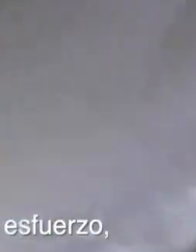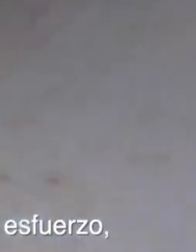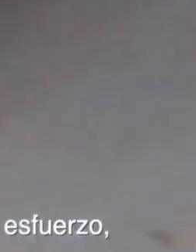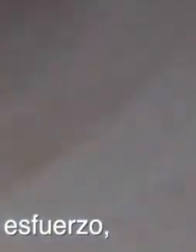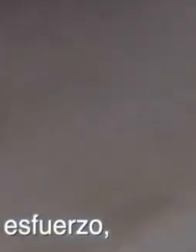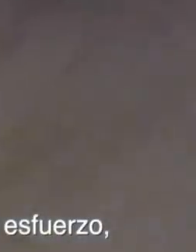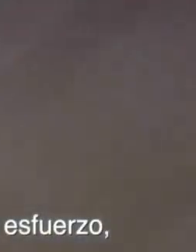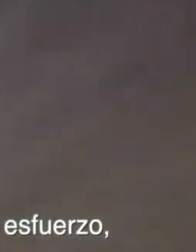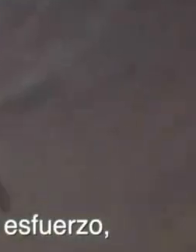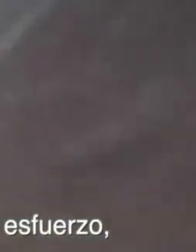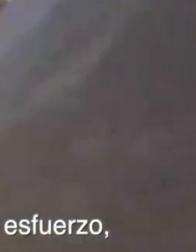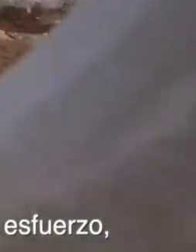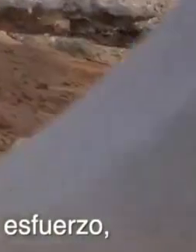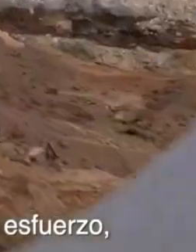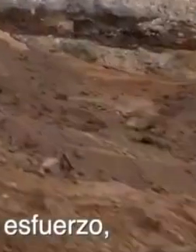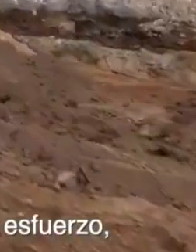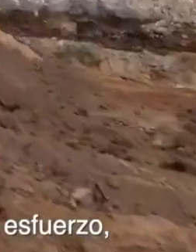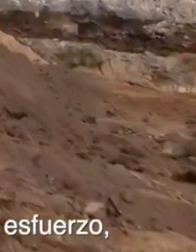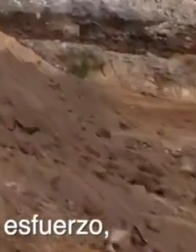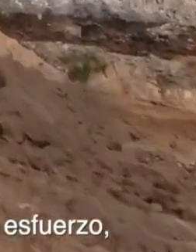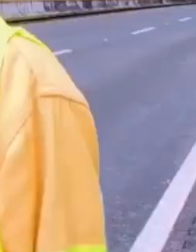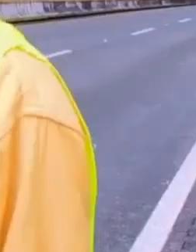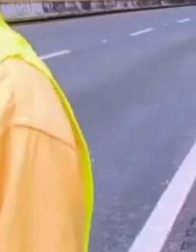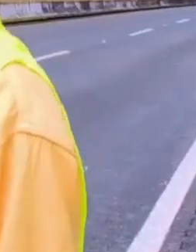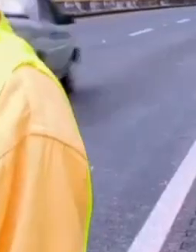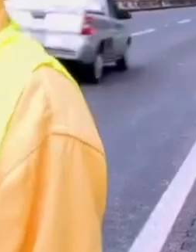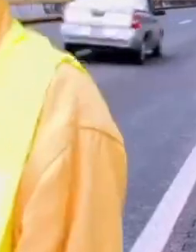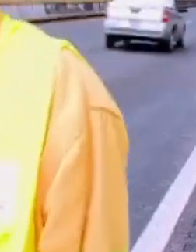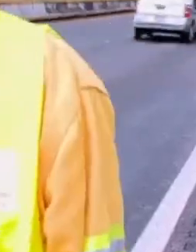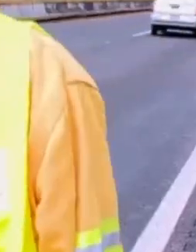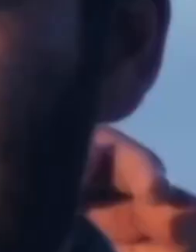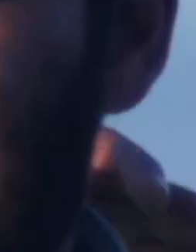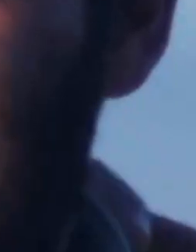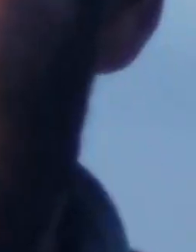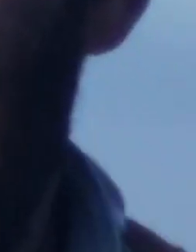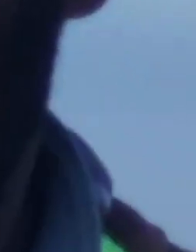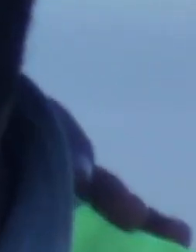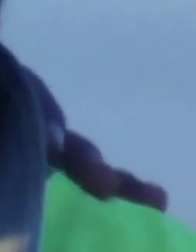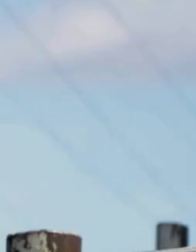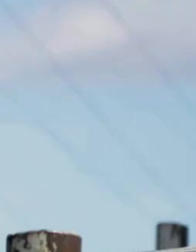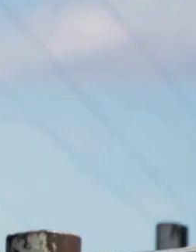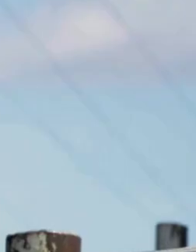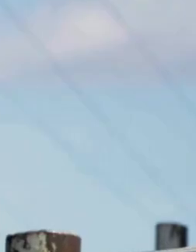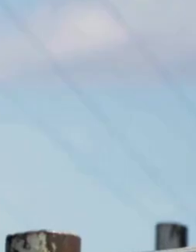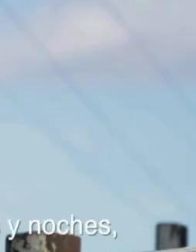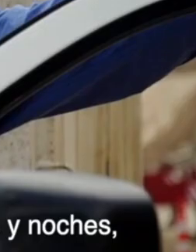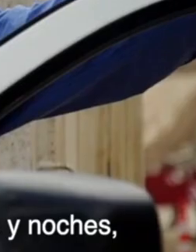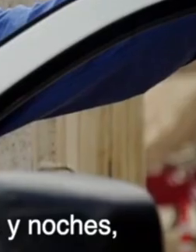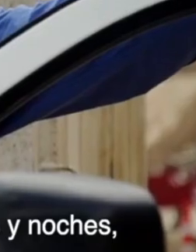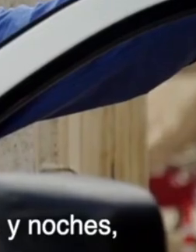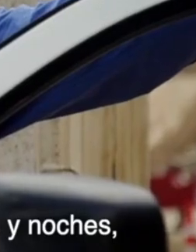Ser caminero es una labor complicada que requiere de esfuerzo, sacrificio. Los camineros son gente apasionada, alegre,